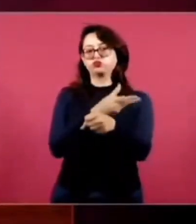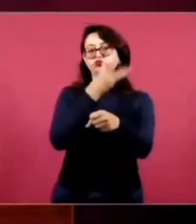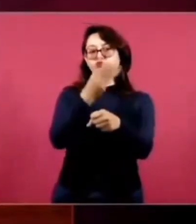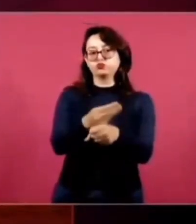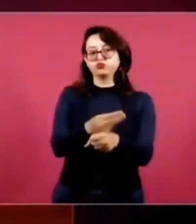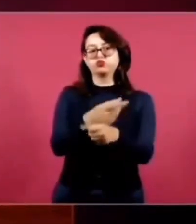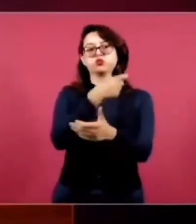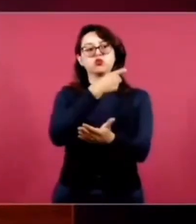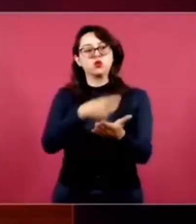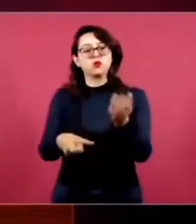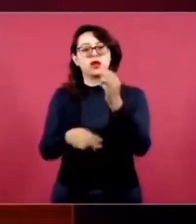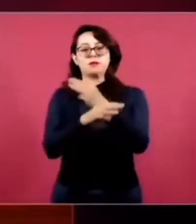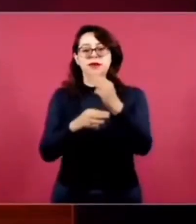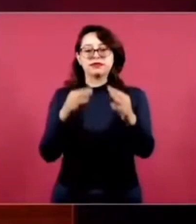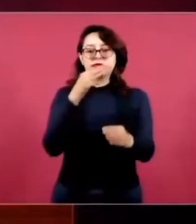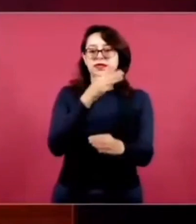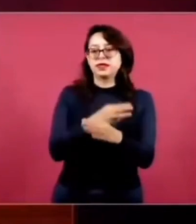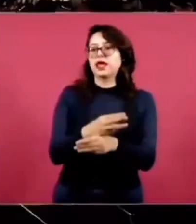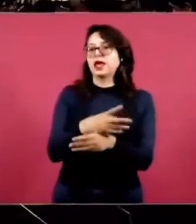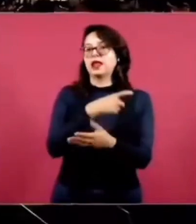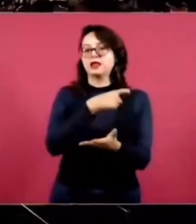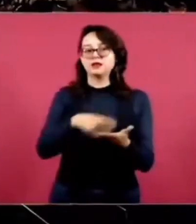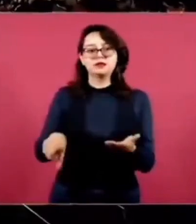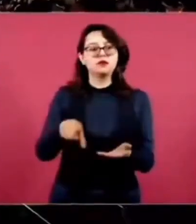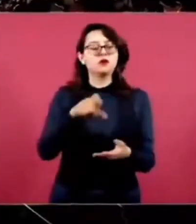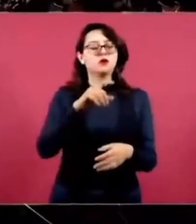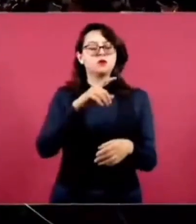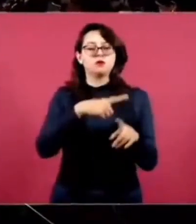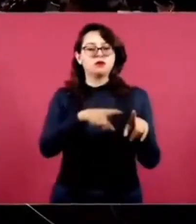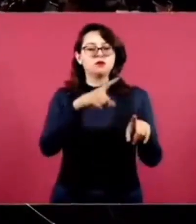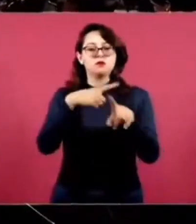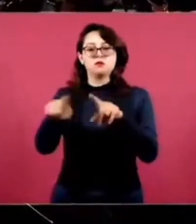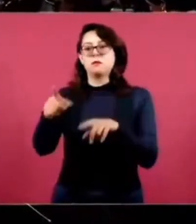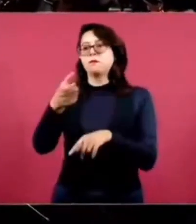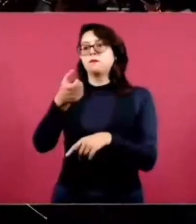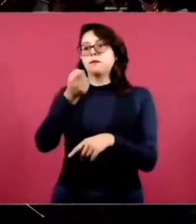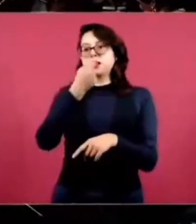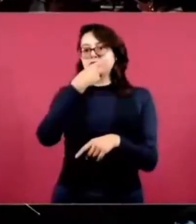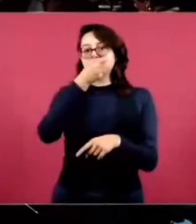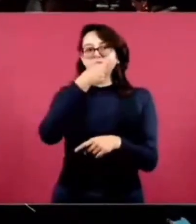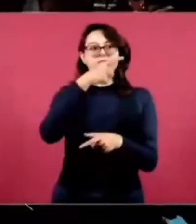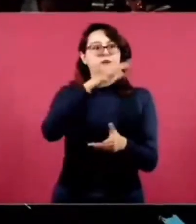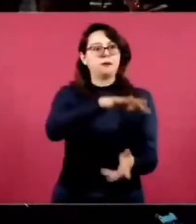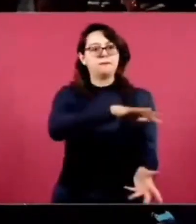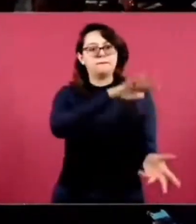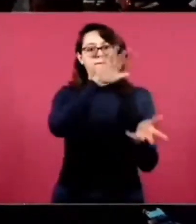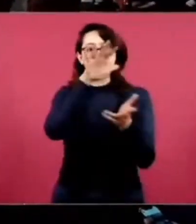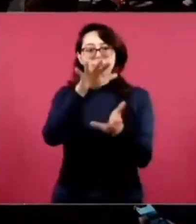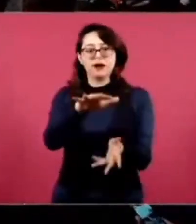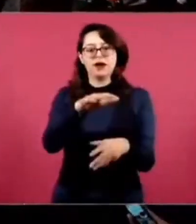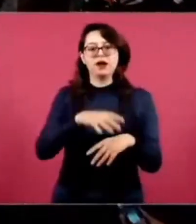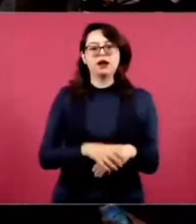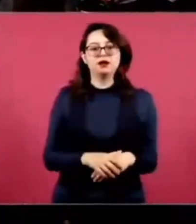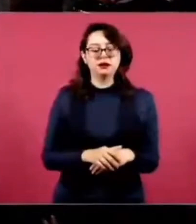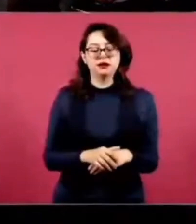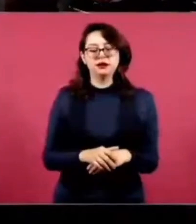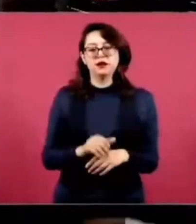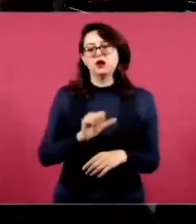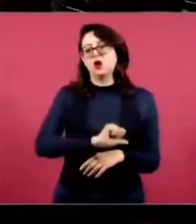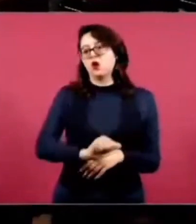la adquisición de equipamiento, el abasto de medicamentos, y